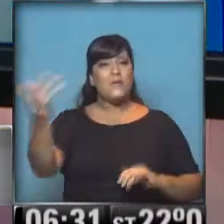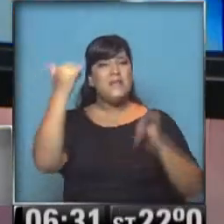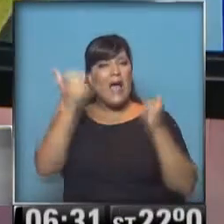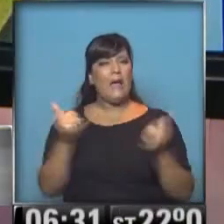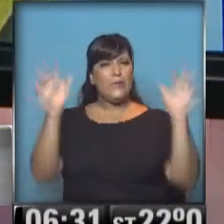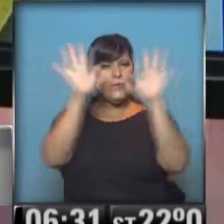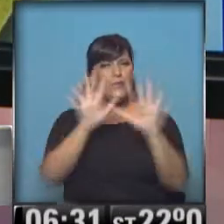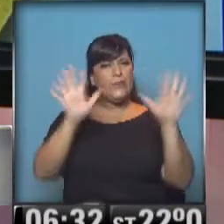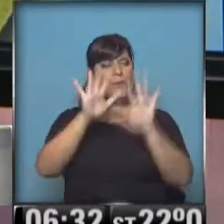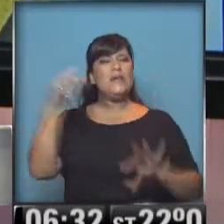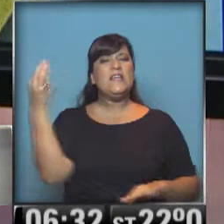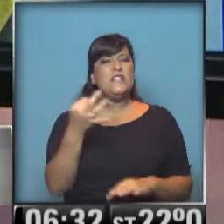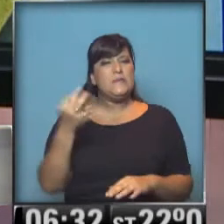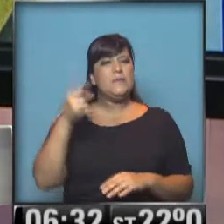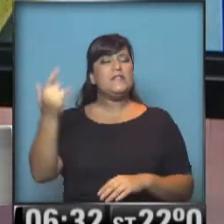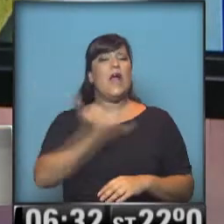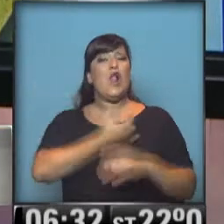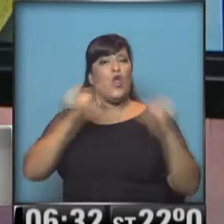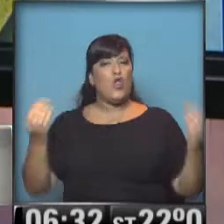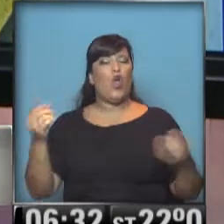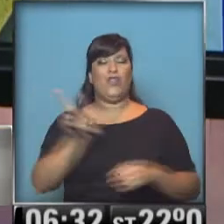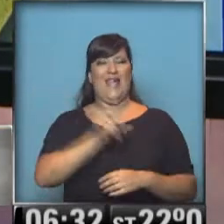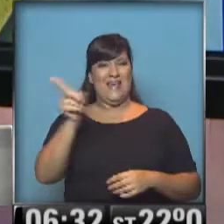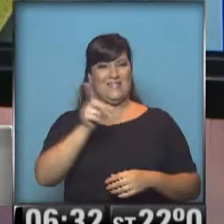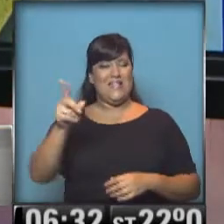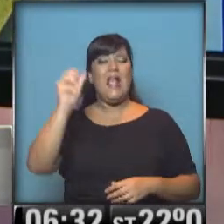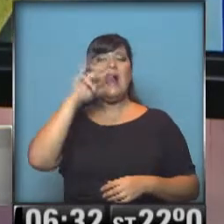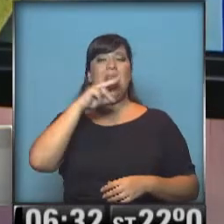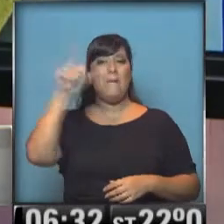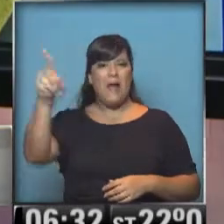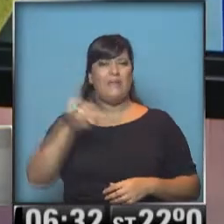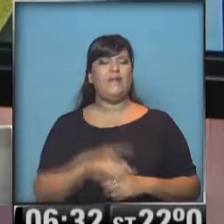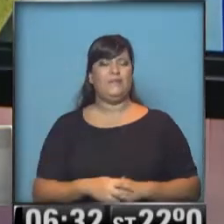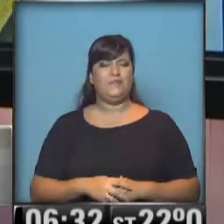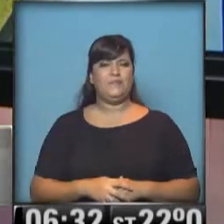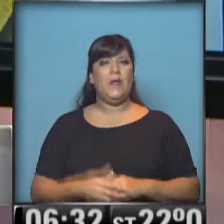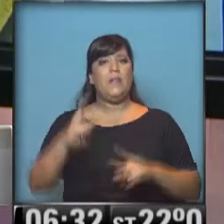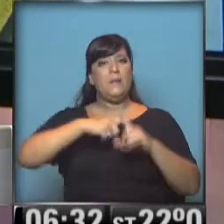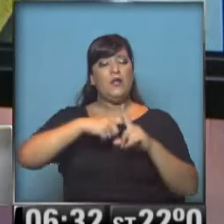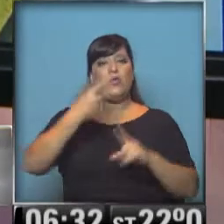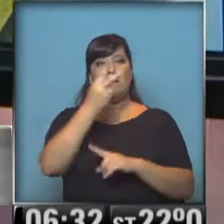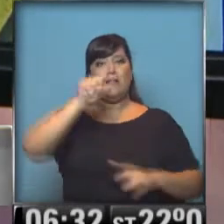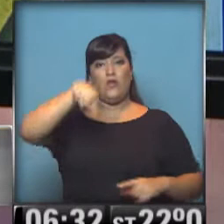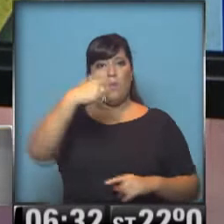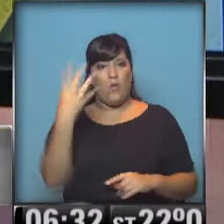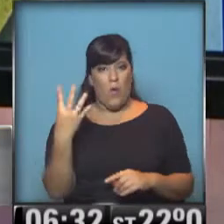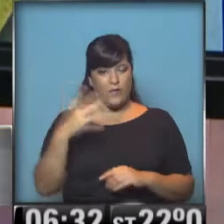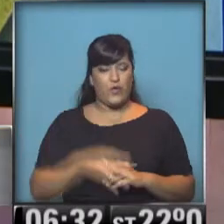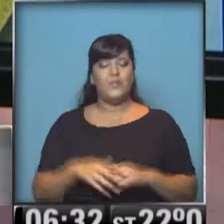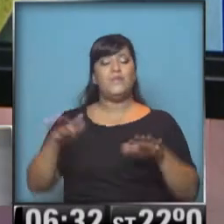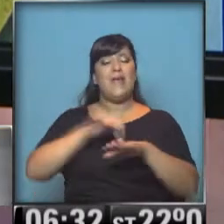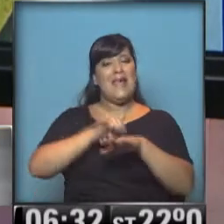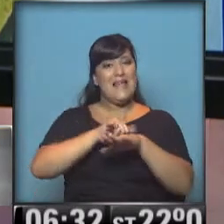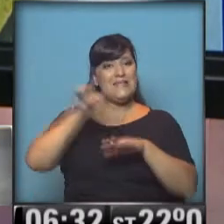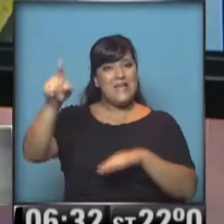bastante densos, especialmente en el este de la región, en La Plata, con bancos de nieblas allí 20 grados 4 décimos la temperatura, en Ezeiza